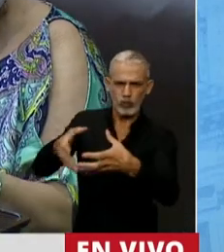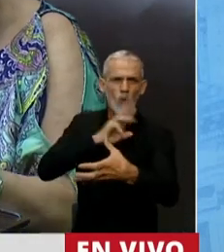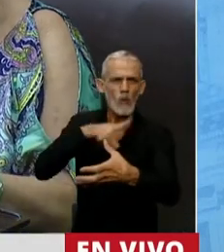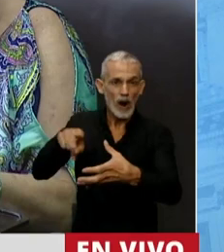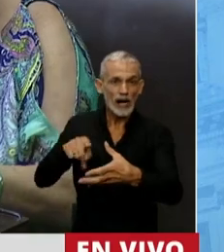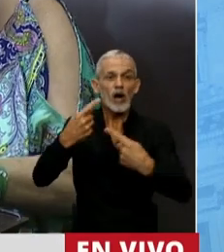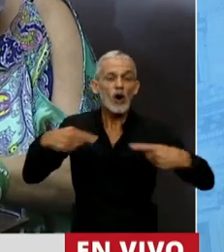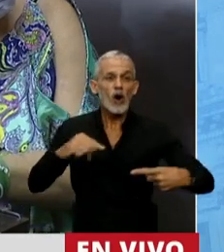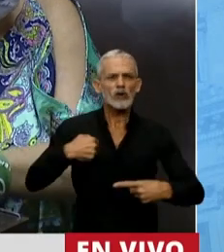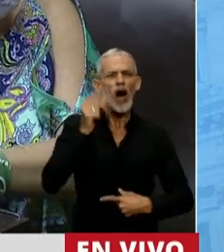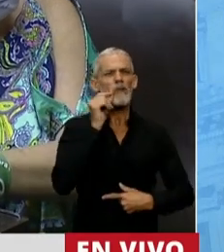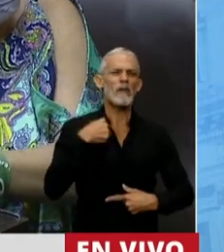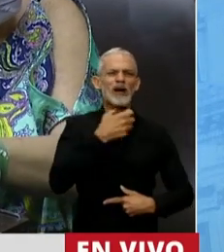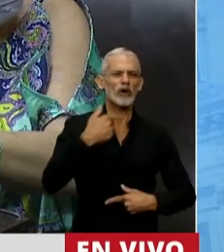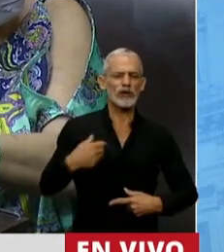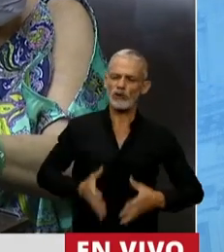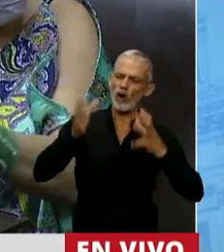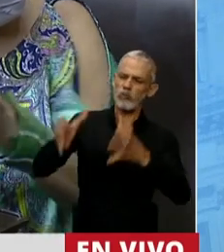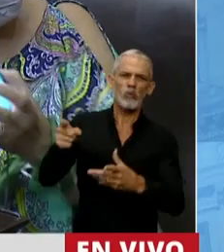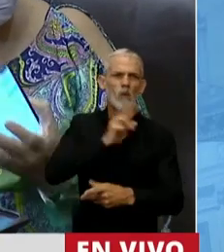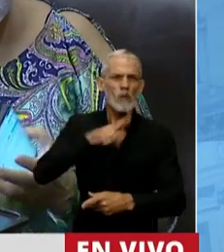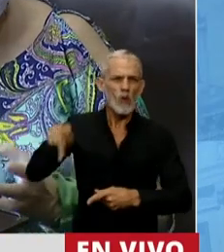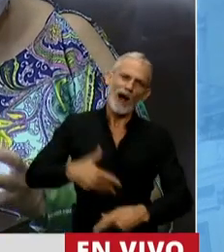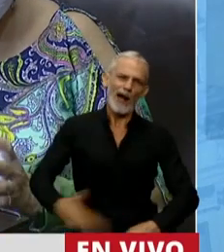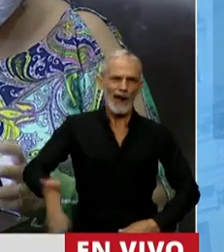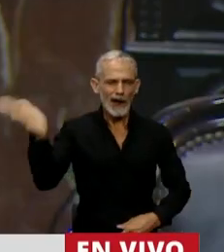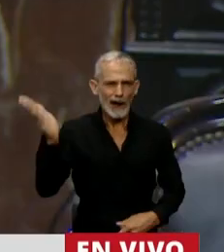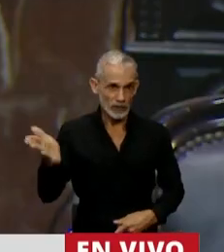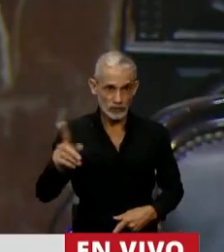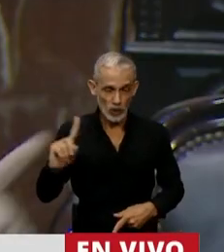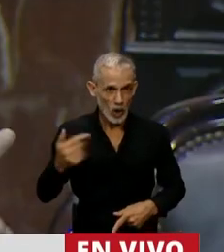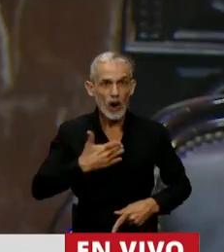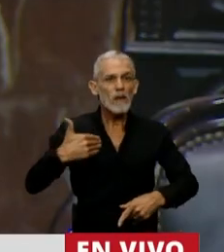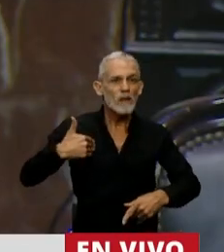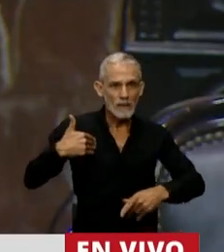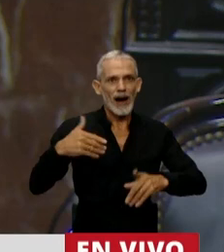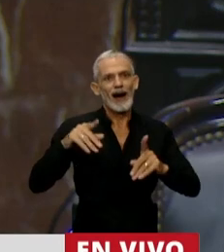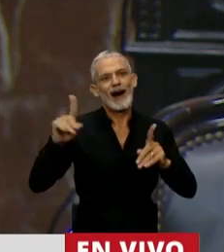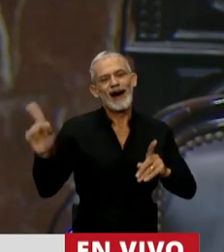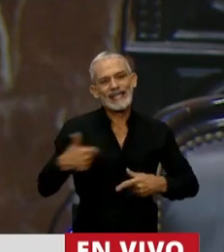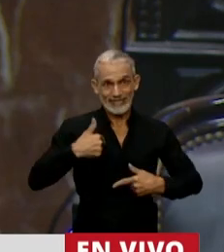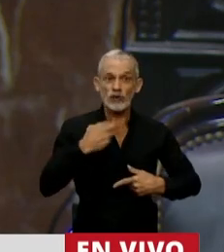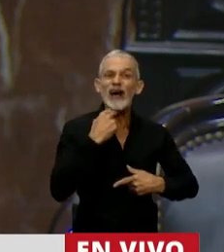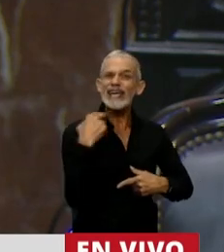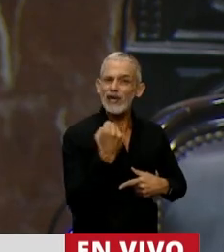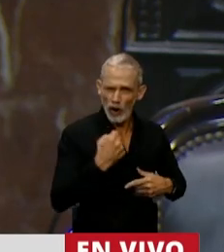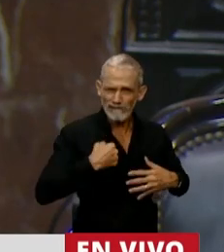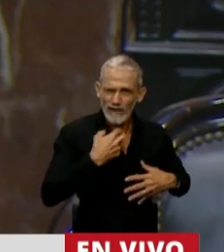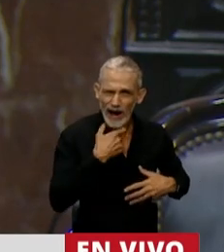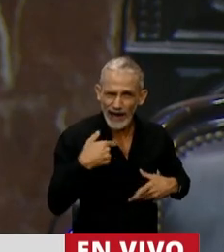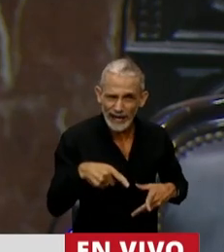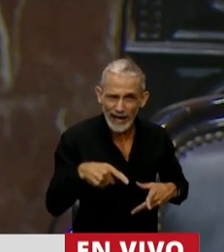deseos paternalistas. No, la maternidad es deseada o no será. Eso lo tenemos que tener claro,